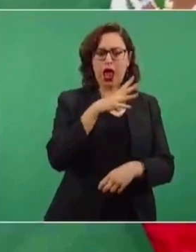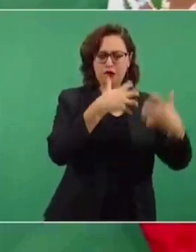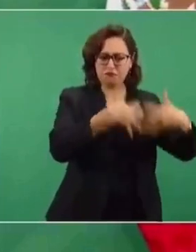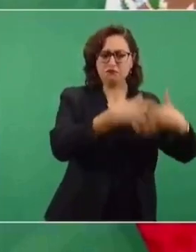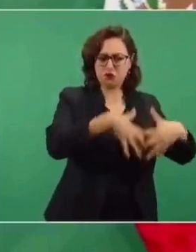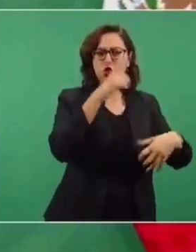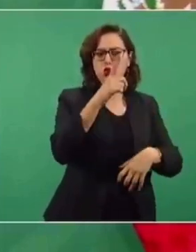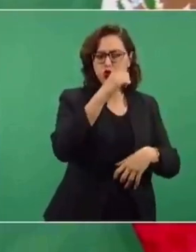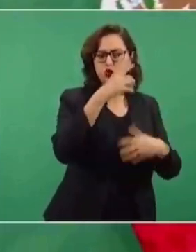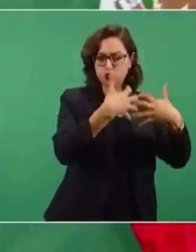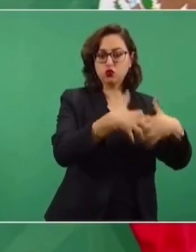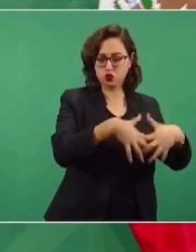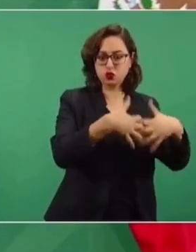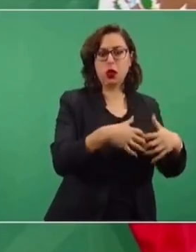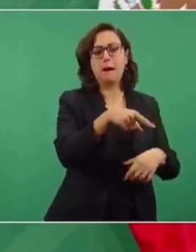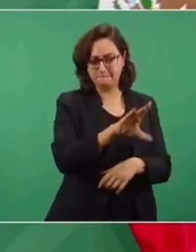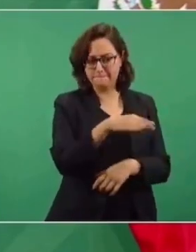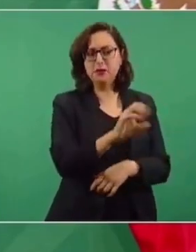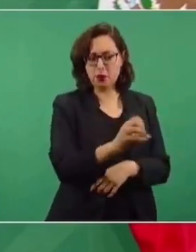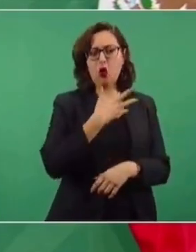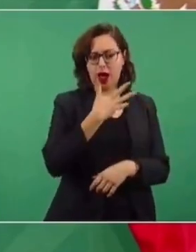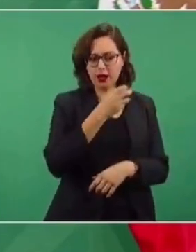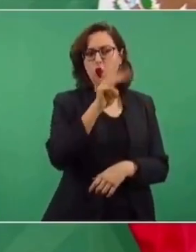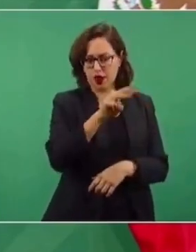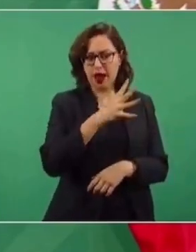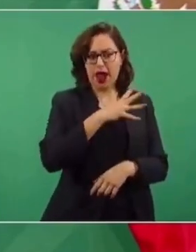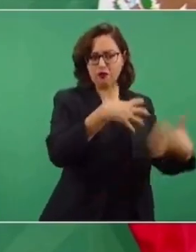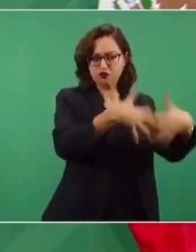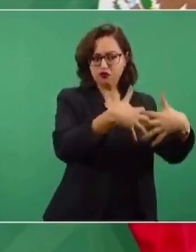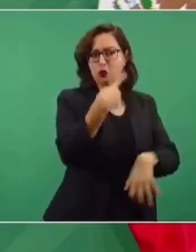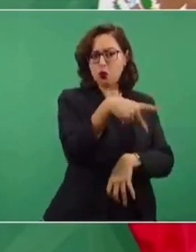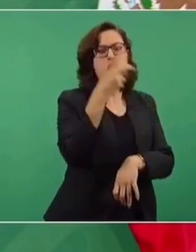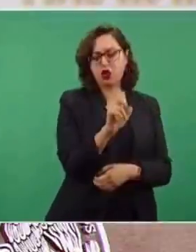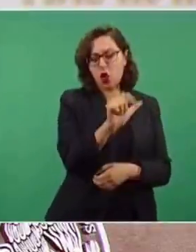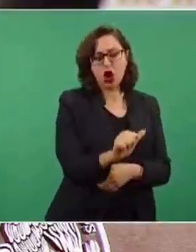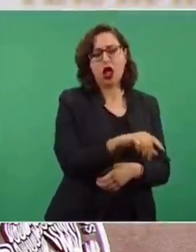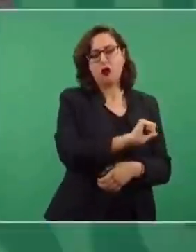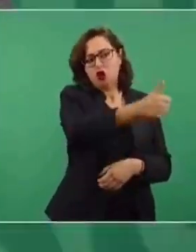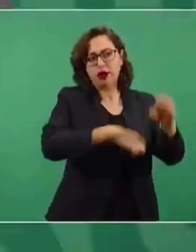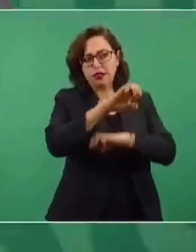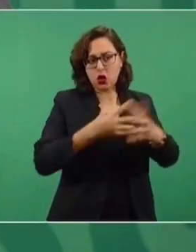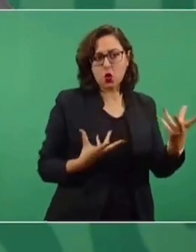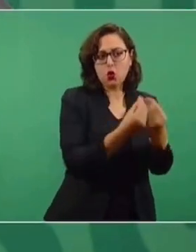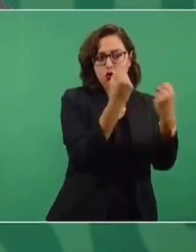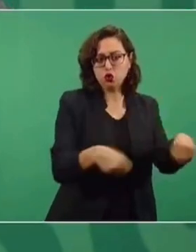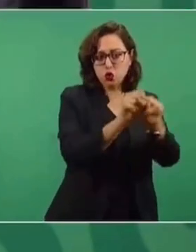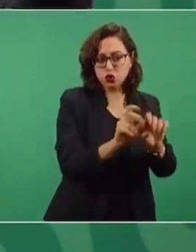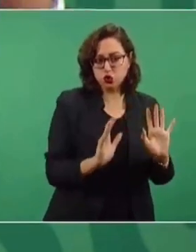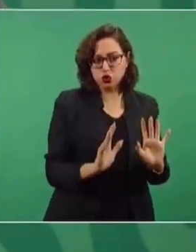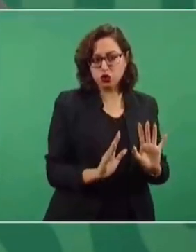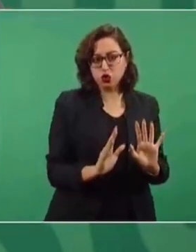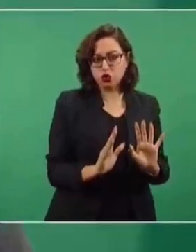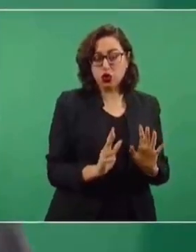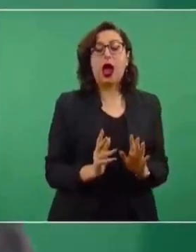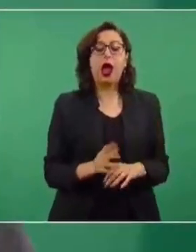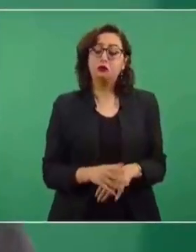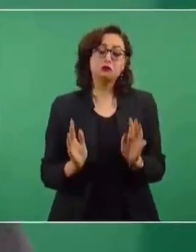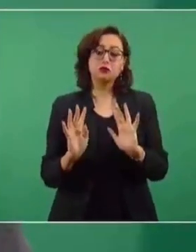generar energía o Bimbo o Walmart tienen sus plantas. Por ese hecho, ellos